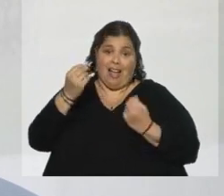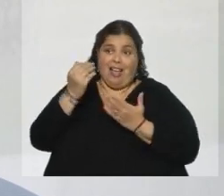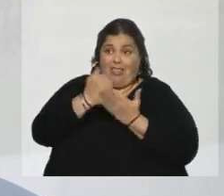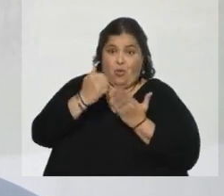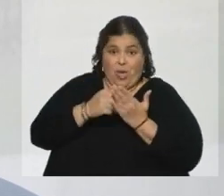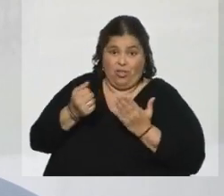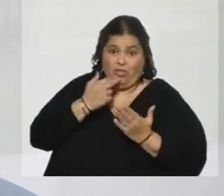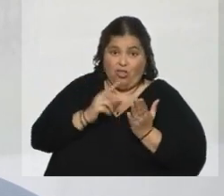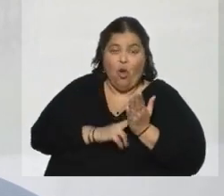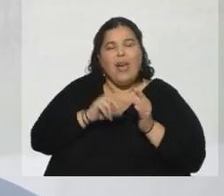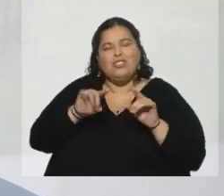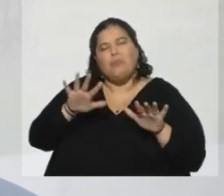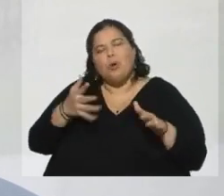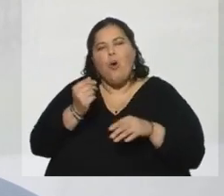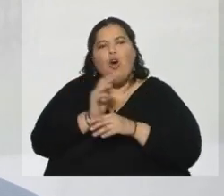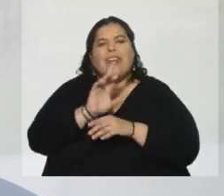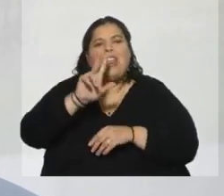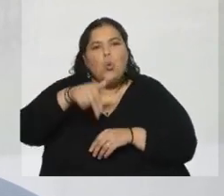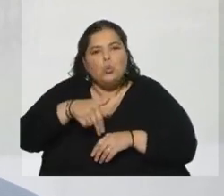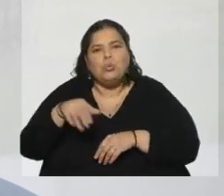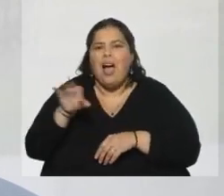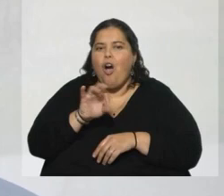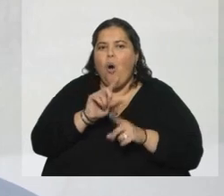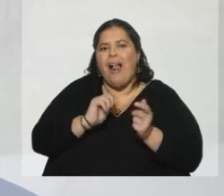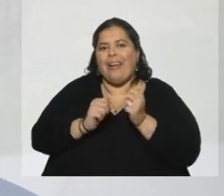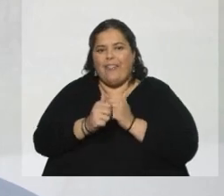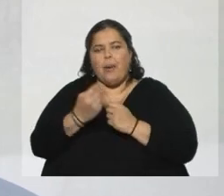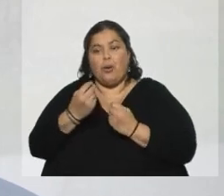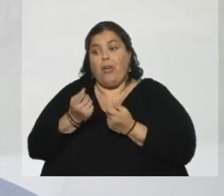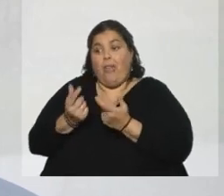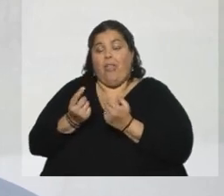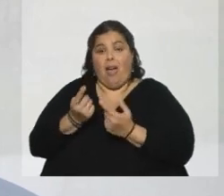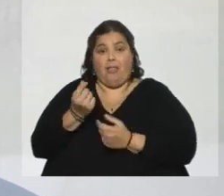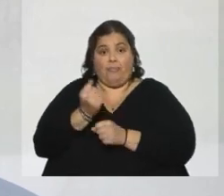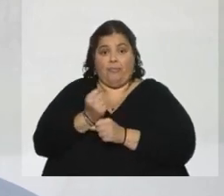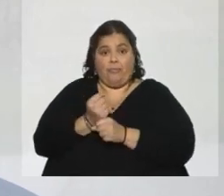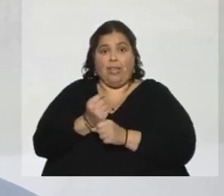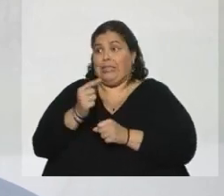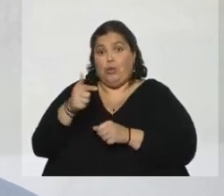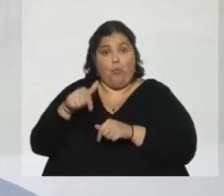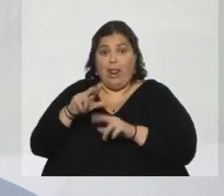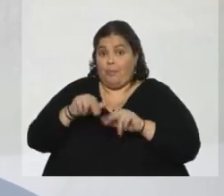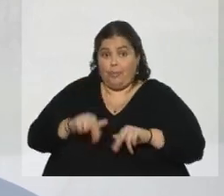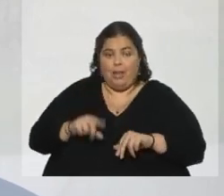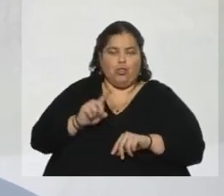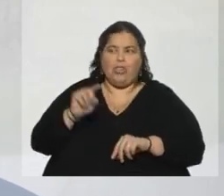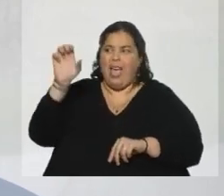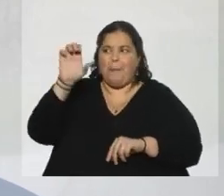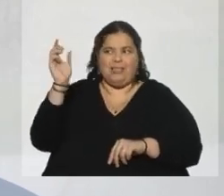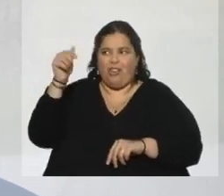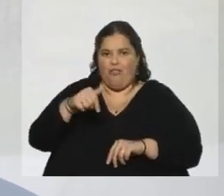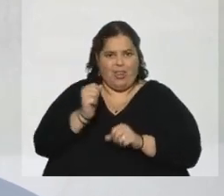renuncias o no, porque posiblemente, en caso de no tener el régimen, muchas de estas empresas no estarían operando aquí.